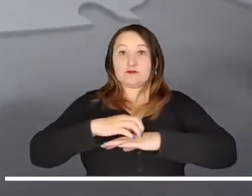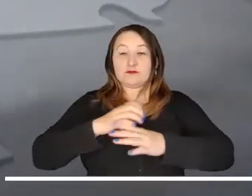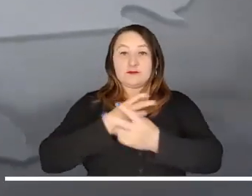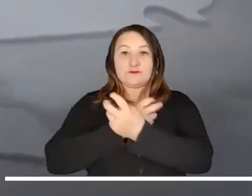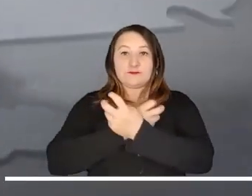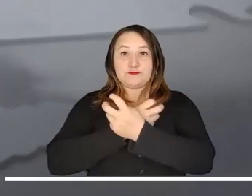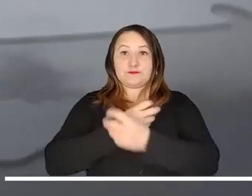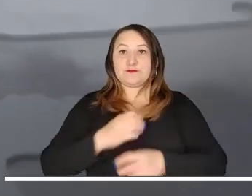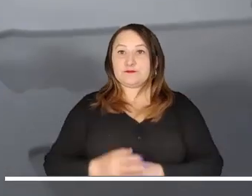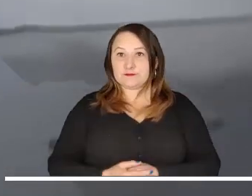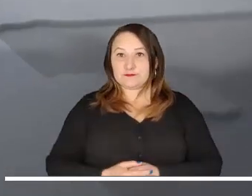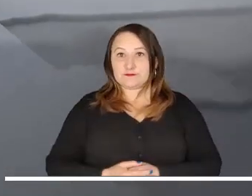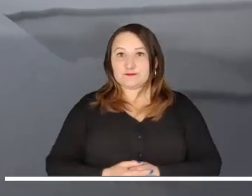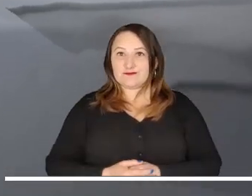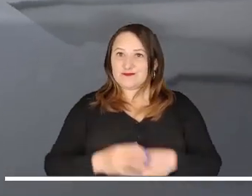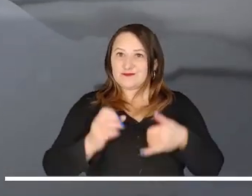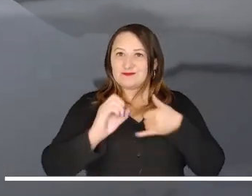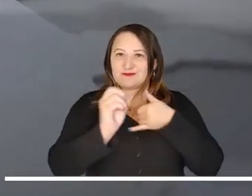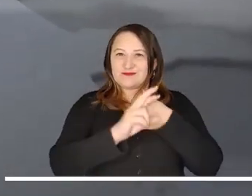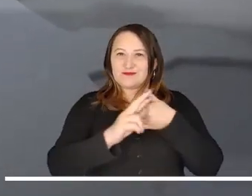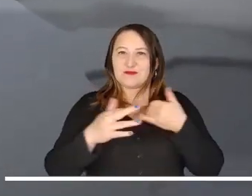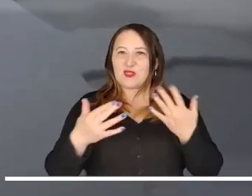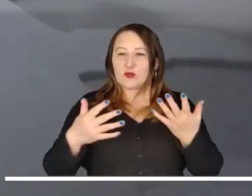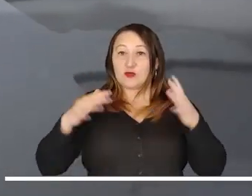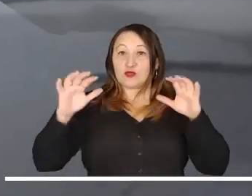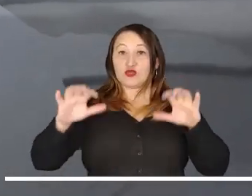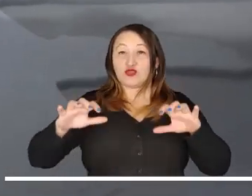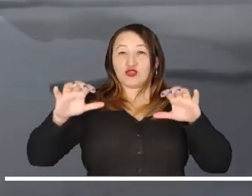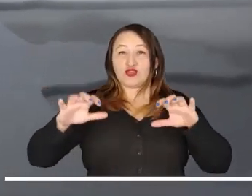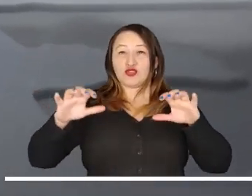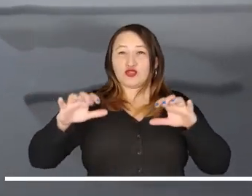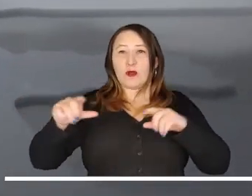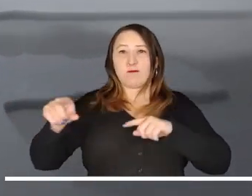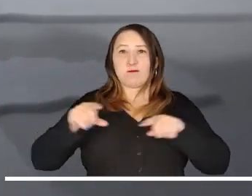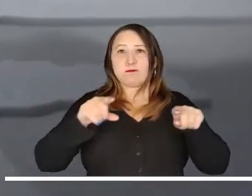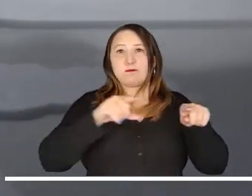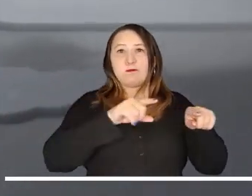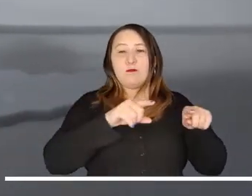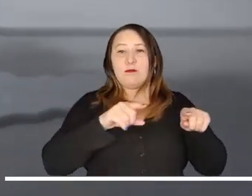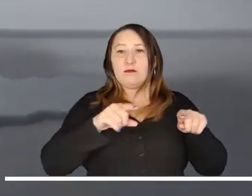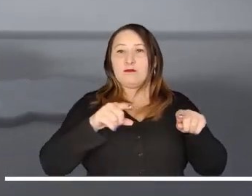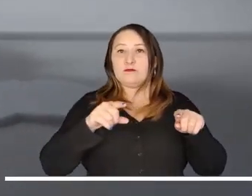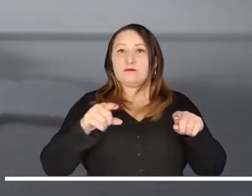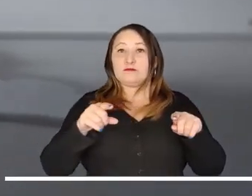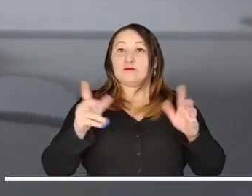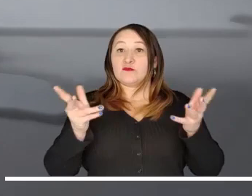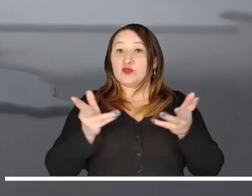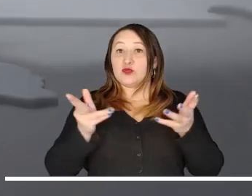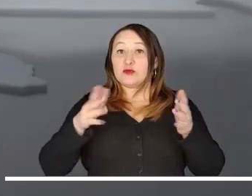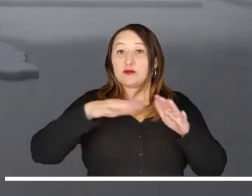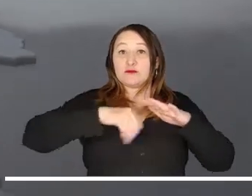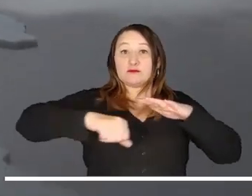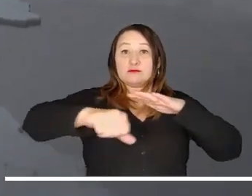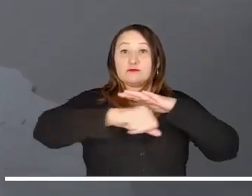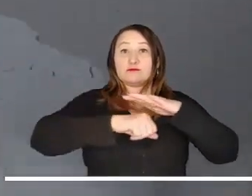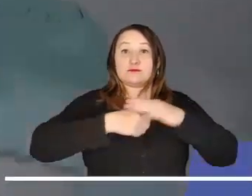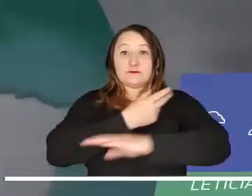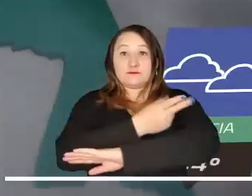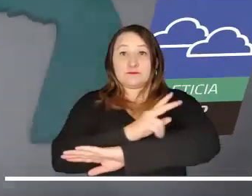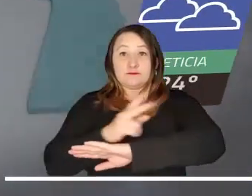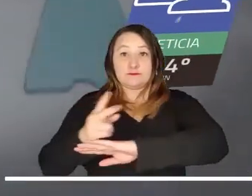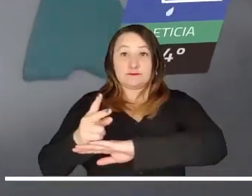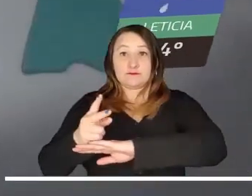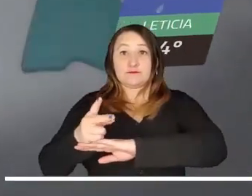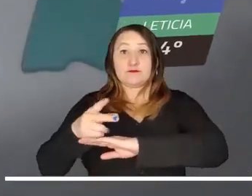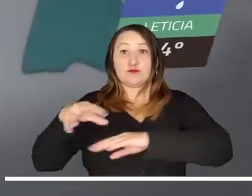En el oriente del país se pronostican lluvias dispersas de moderada intensidad en áreas de Bichada, Piedemonte de